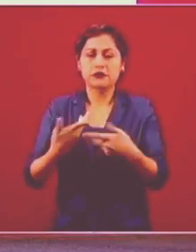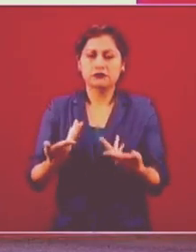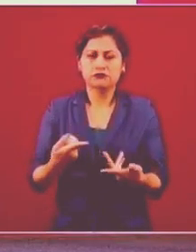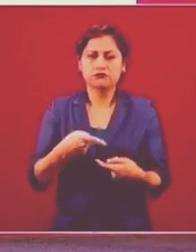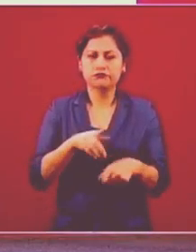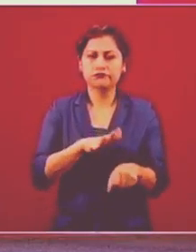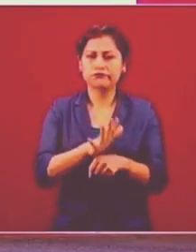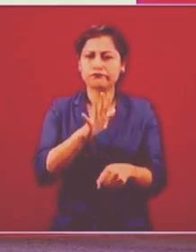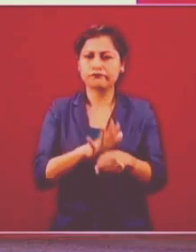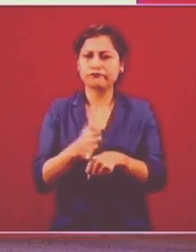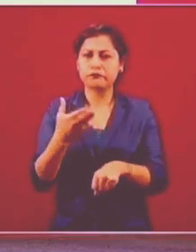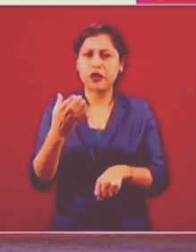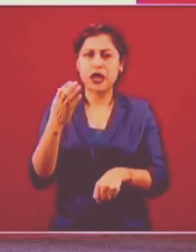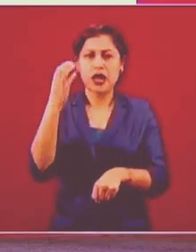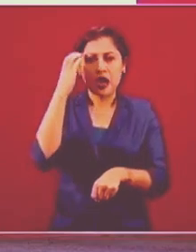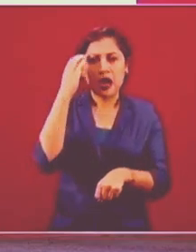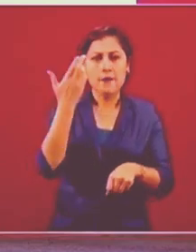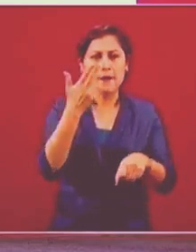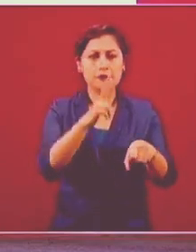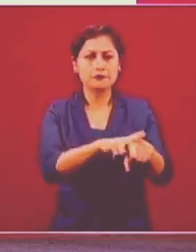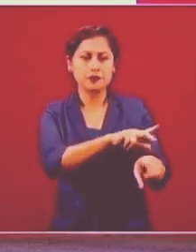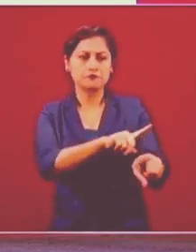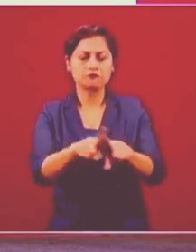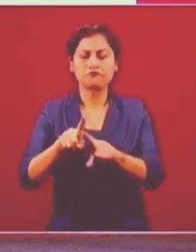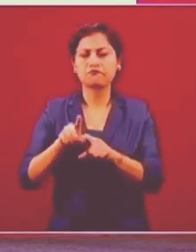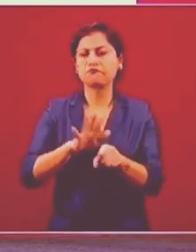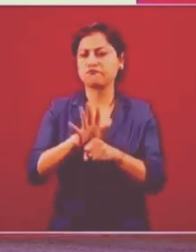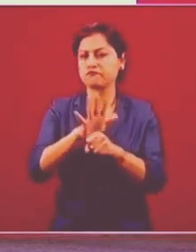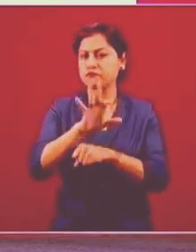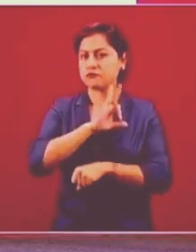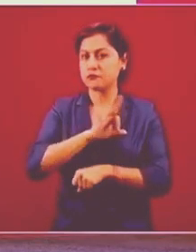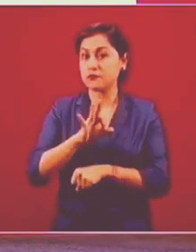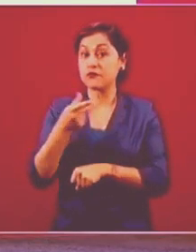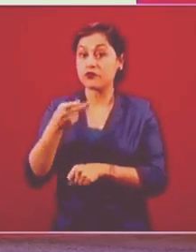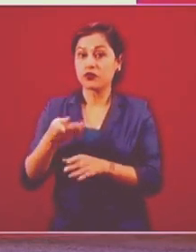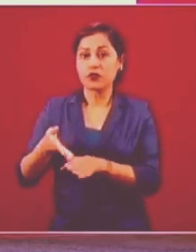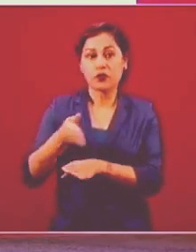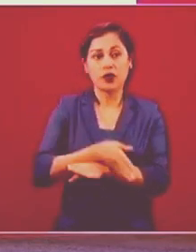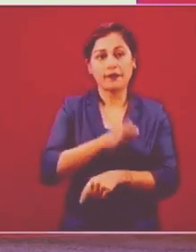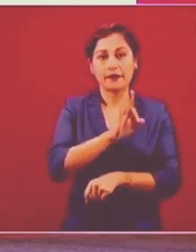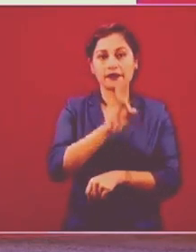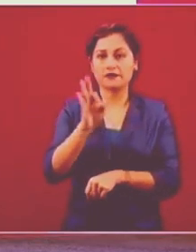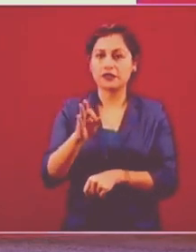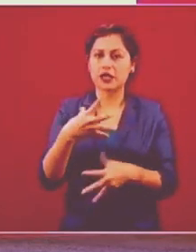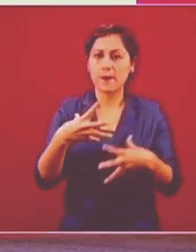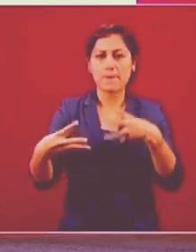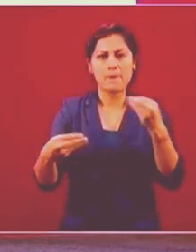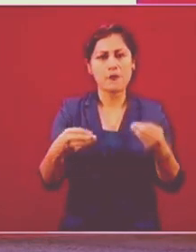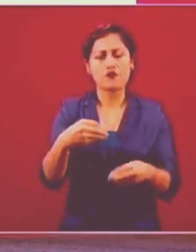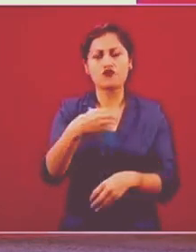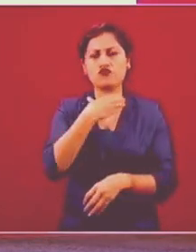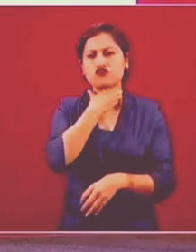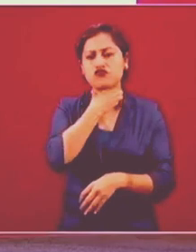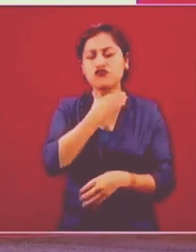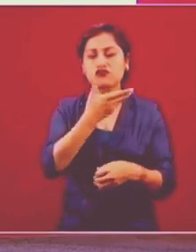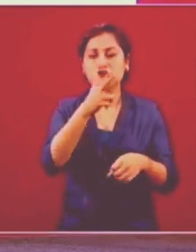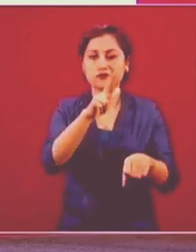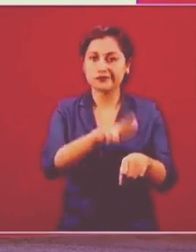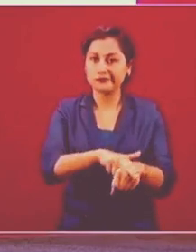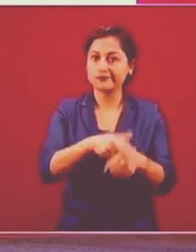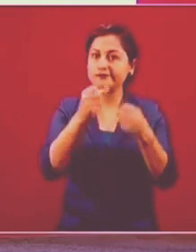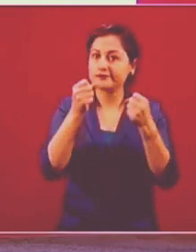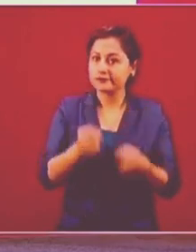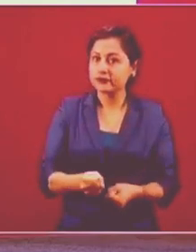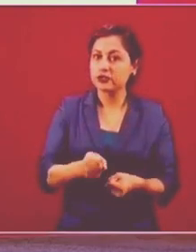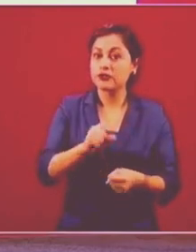podríamos atender esta curva, pero en esta fecha no hubiéramos podido. Y entonces una proporción de estas personas se hubieran quedado fuera de los hospitales y